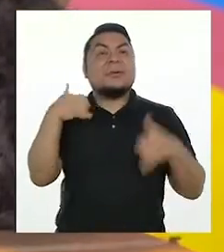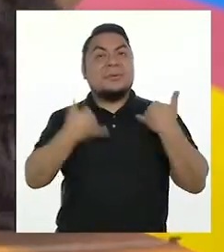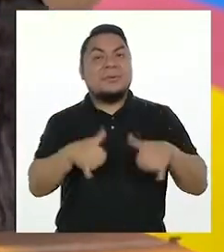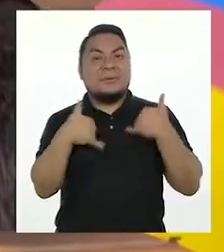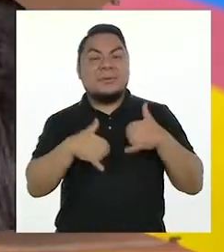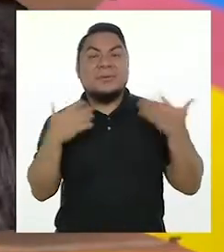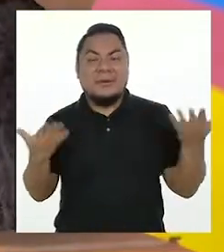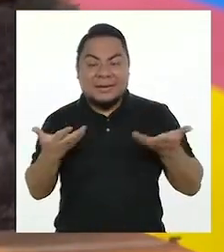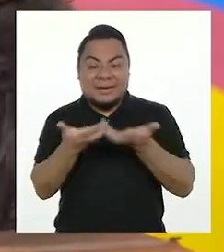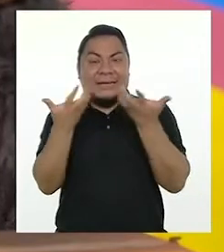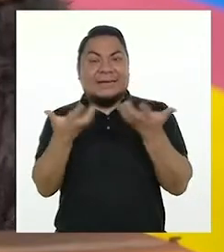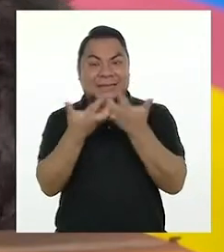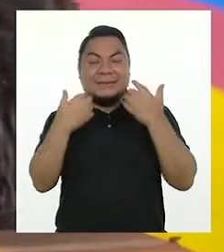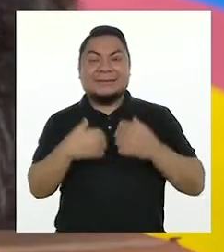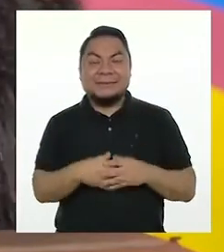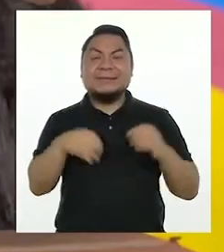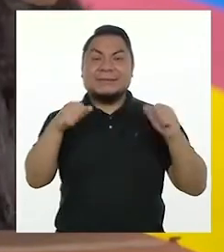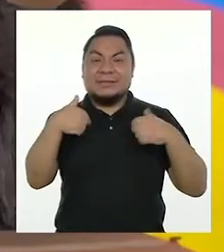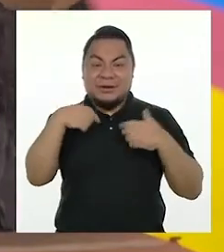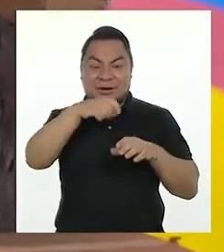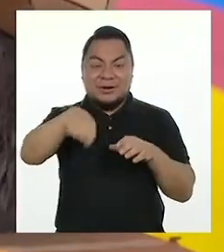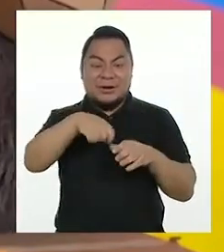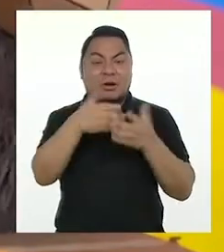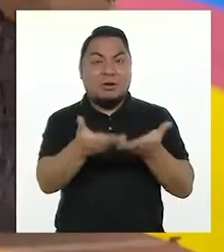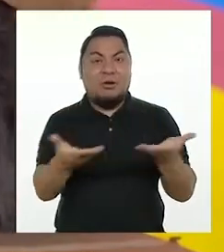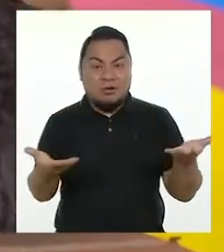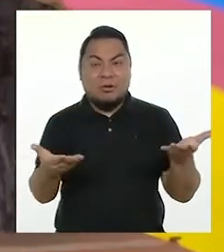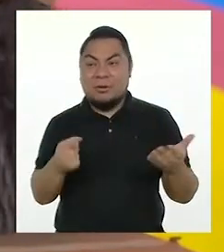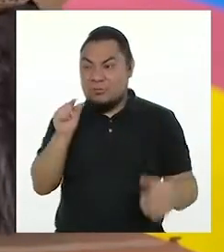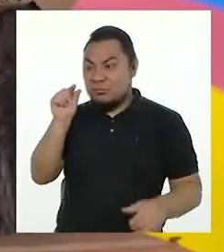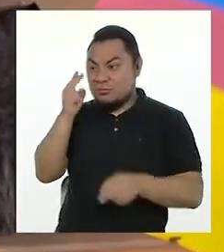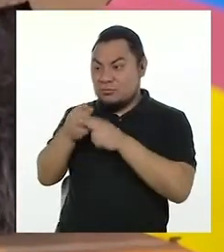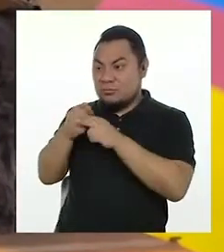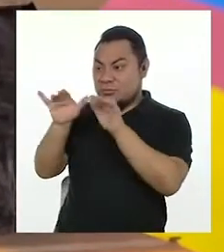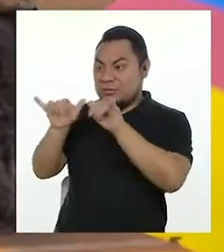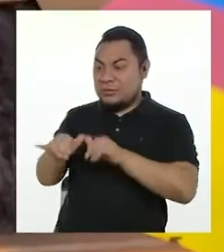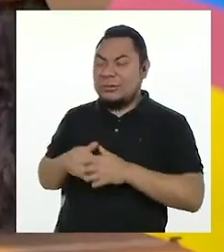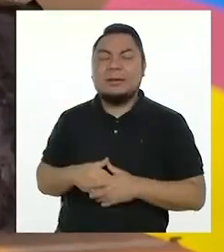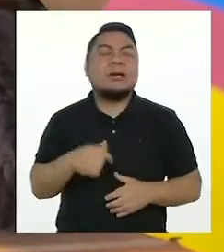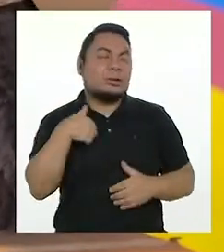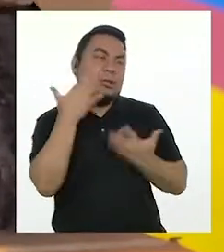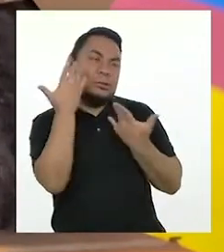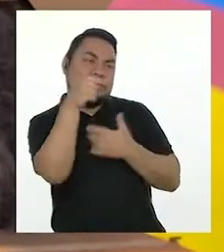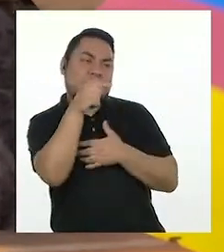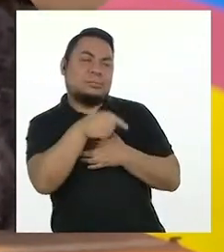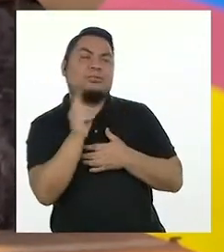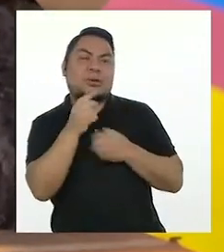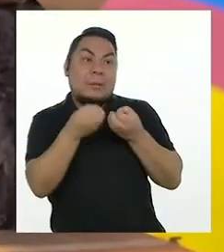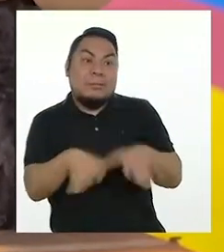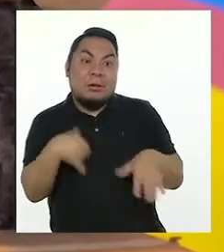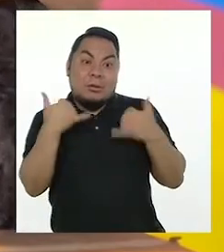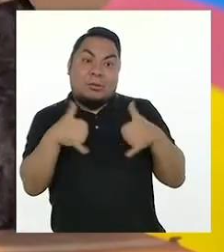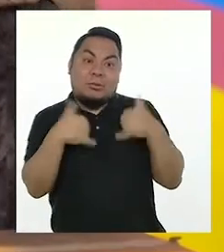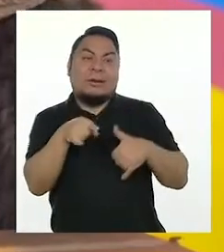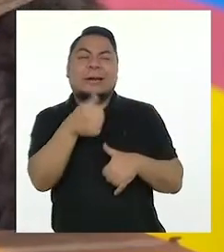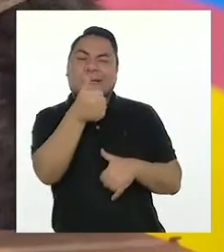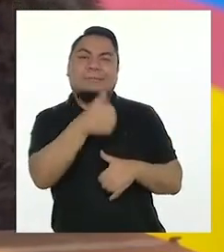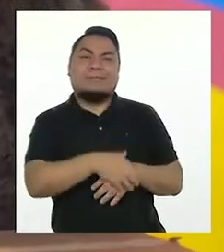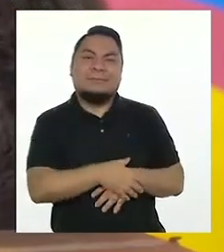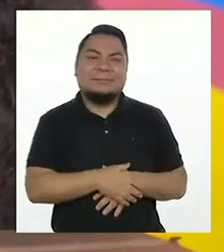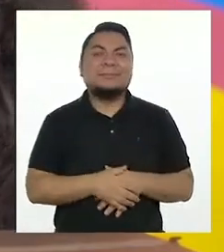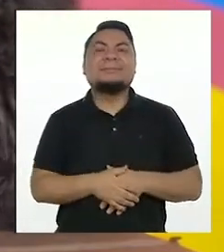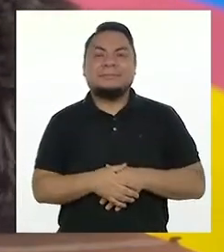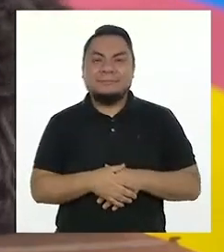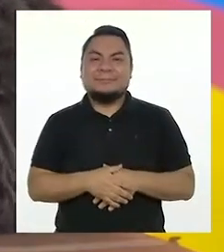jugar a la ensalada. Así que voy a preparar las cosas. Tú me esperas acá, ¿verdad? Claro que te espero. No me quiero perder este juego por nada del mundo.